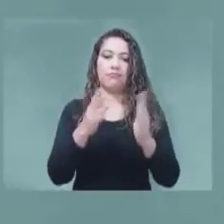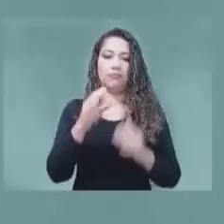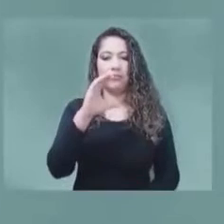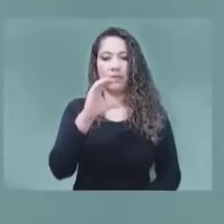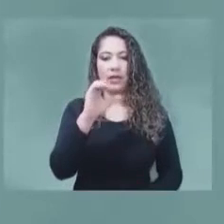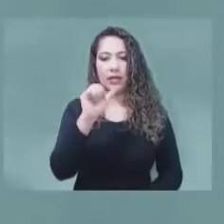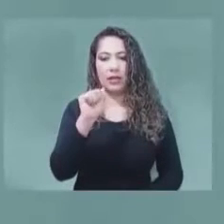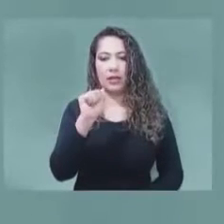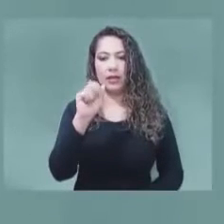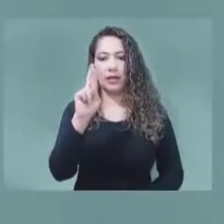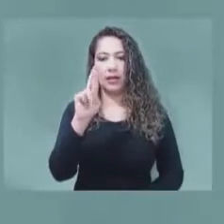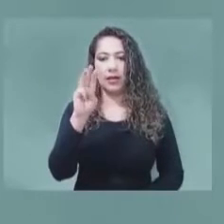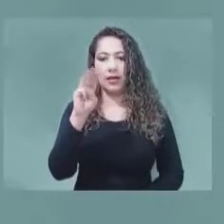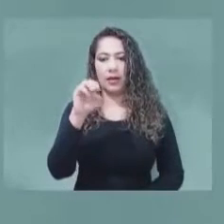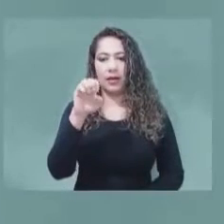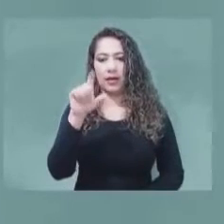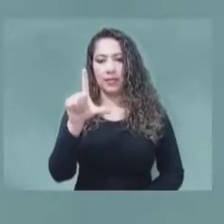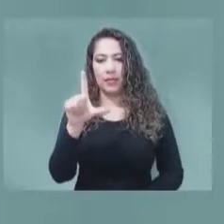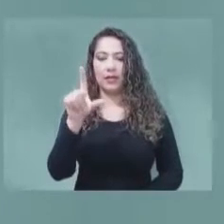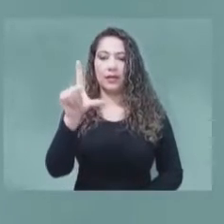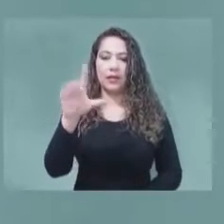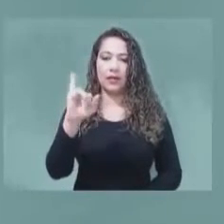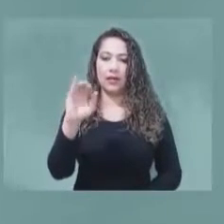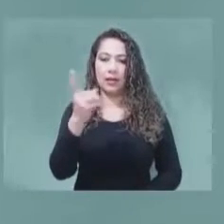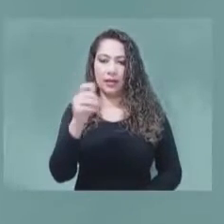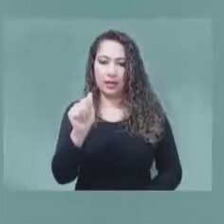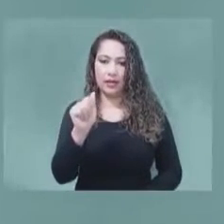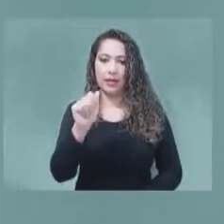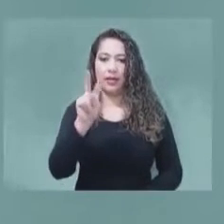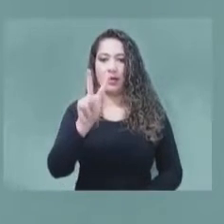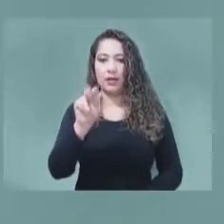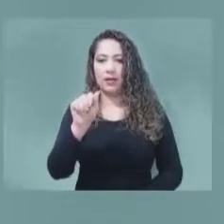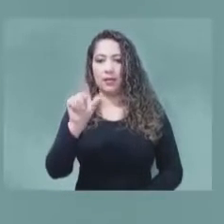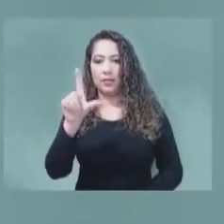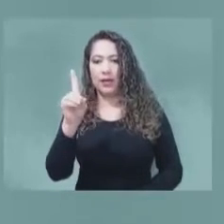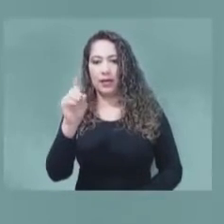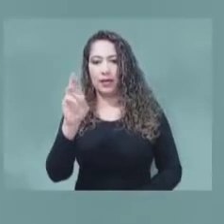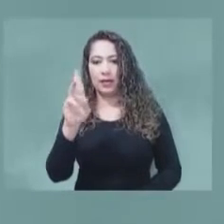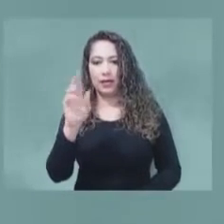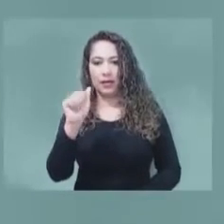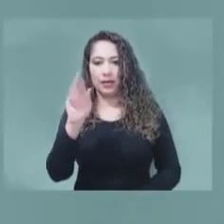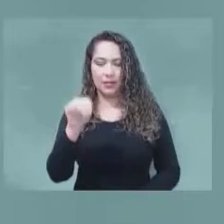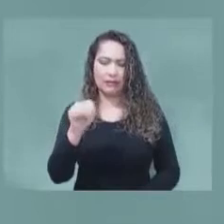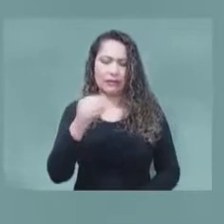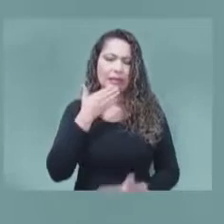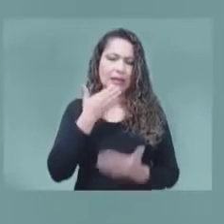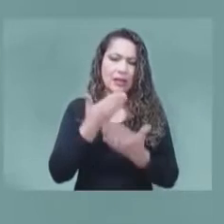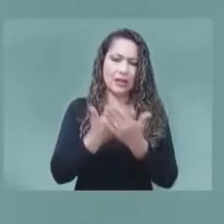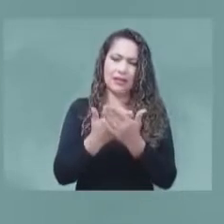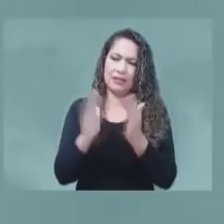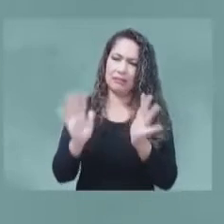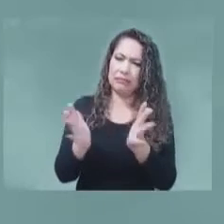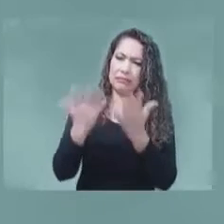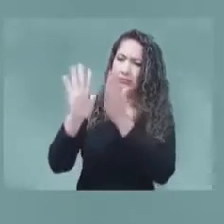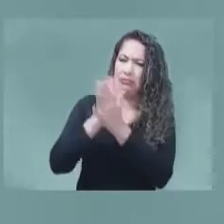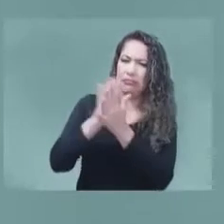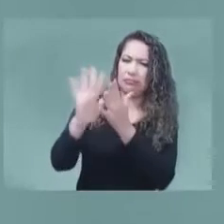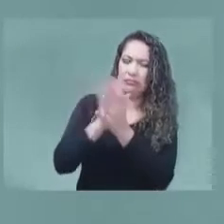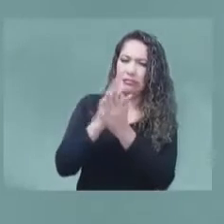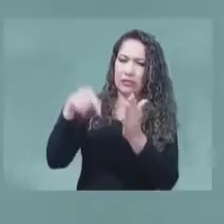por esas palabras alentadoras para la instalación de este evento. Asimismo, un saludo especial para Mario Maneuix,